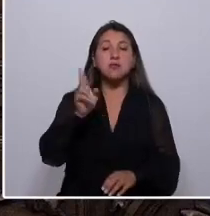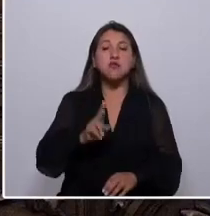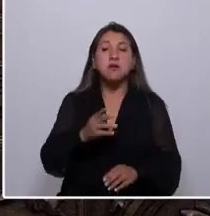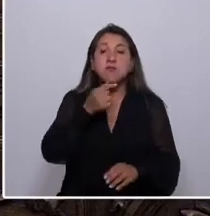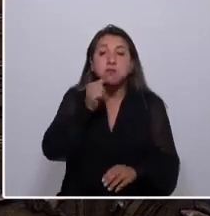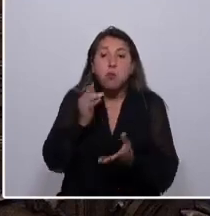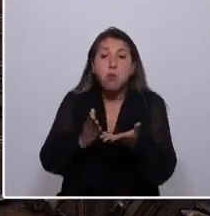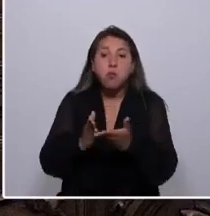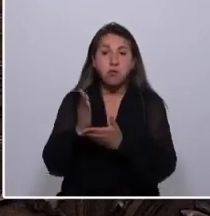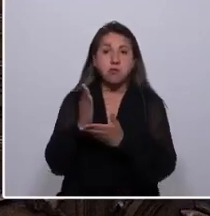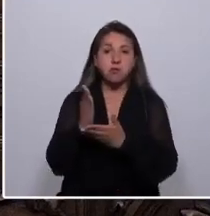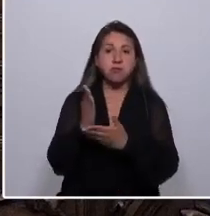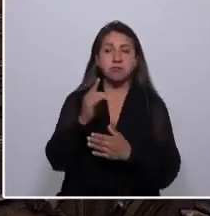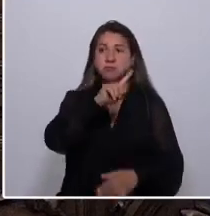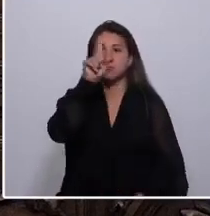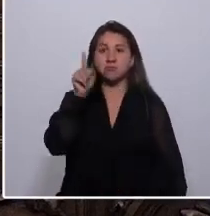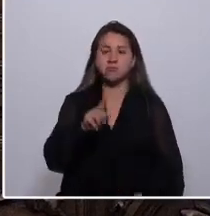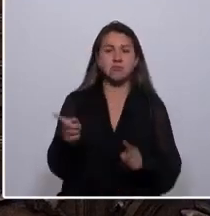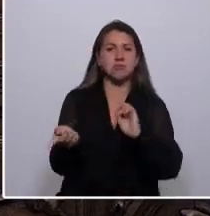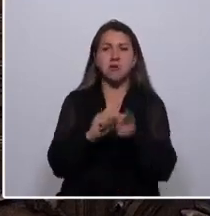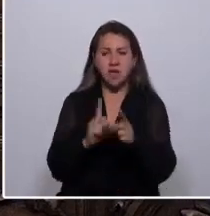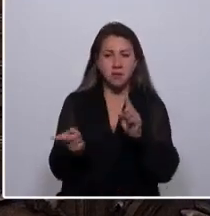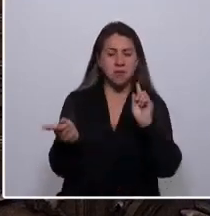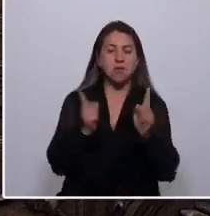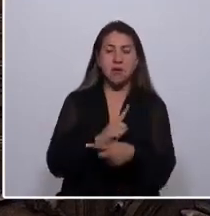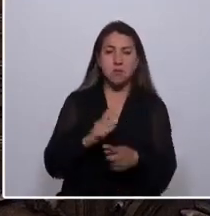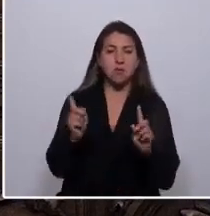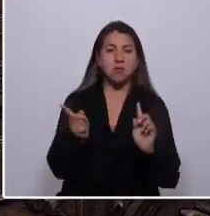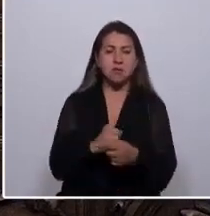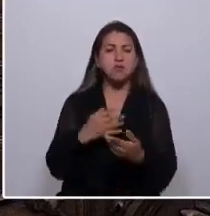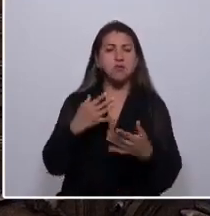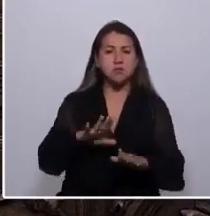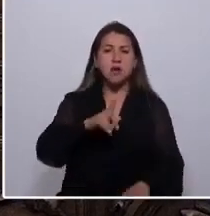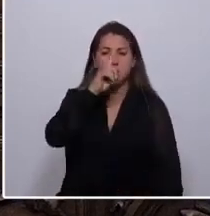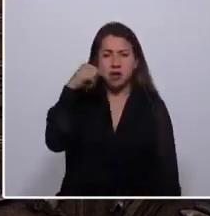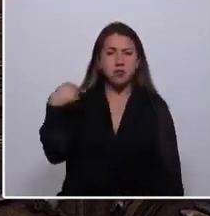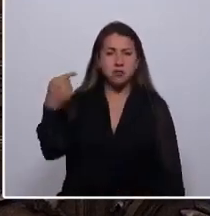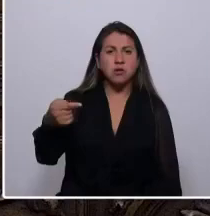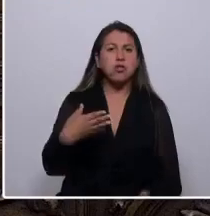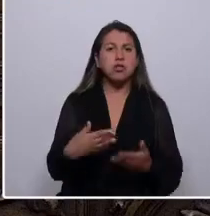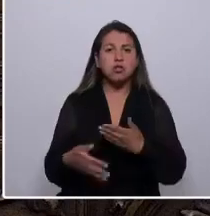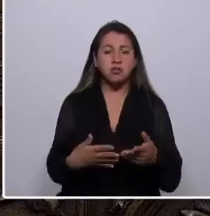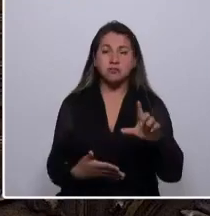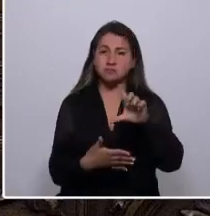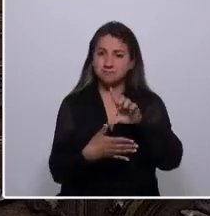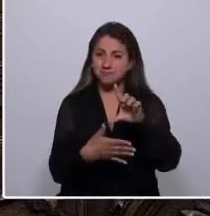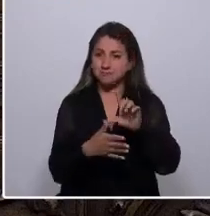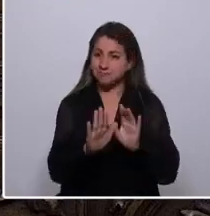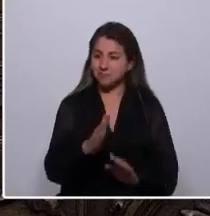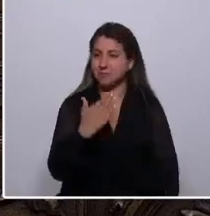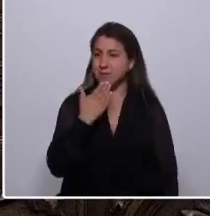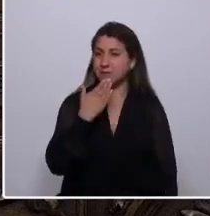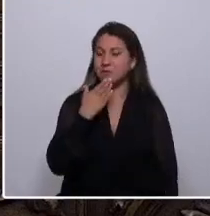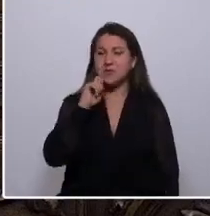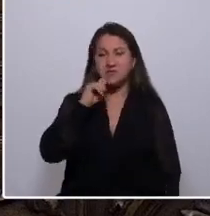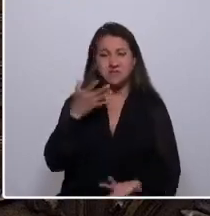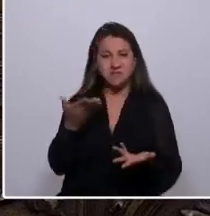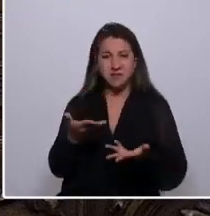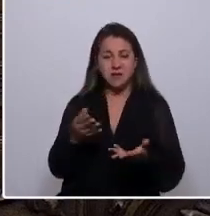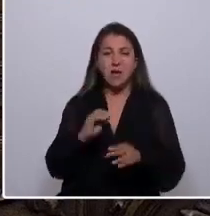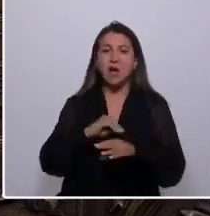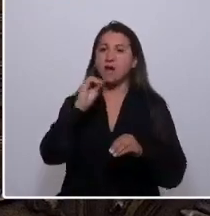incertidumbre y cambios constantes que fueron tan comunes en el resto de América Latina. Pero son también una señal, una